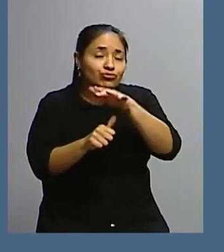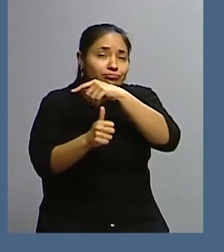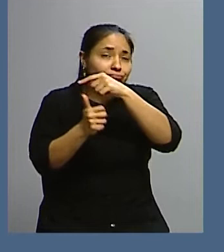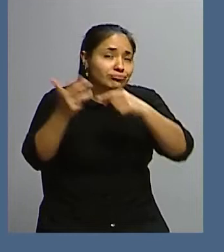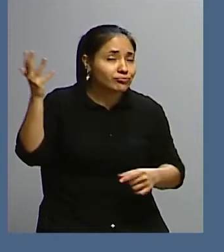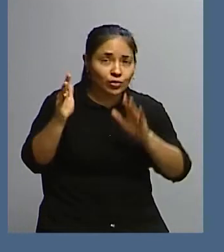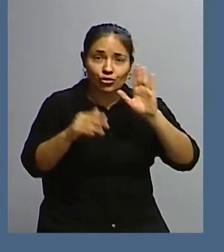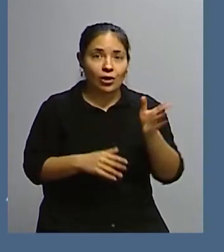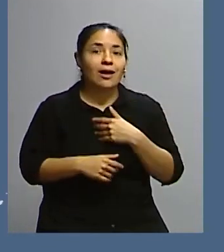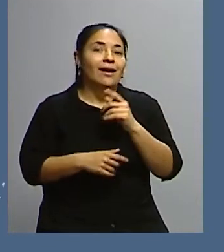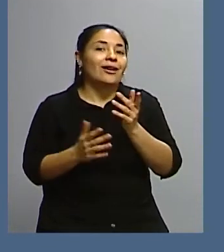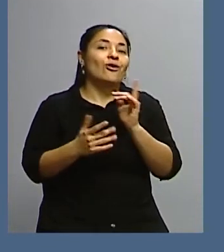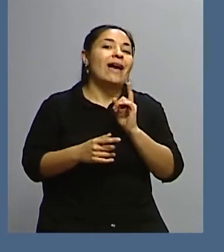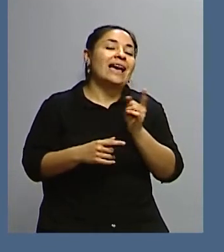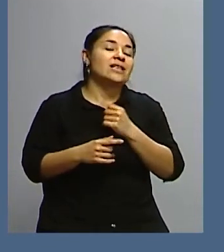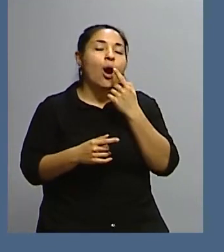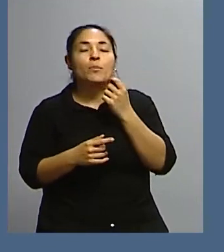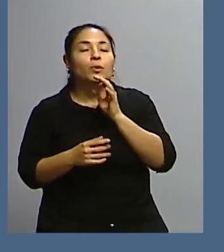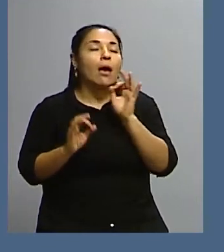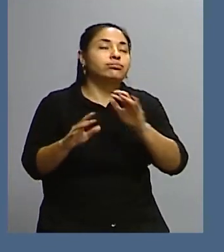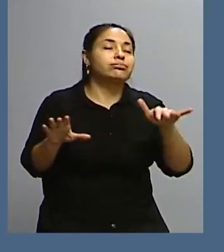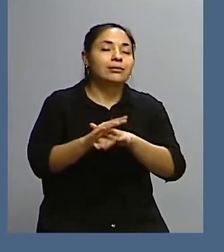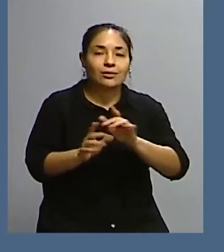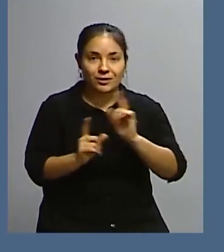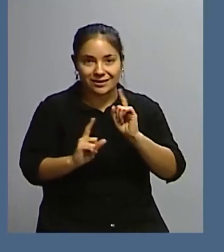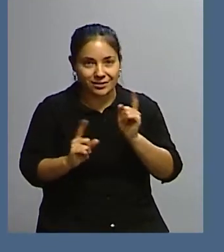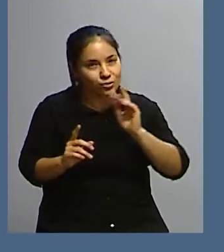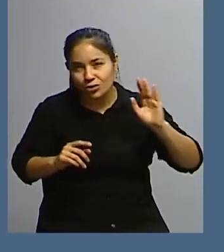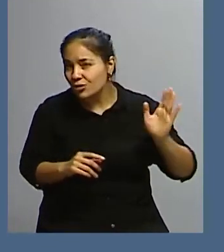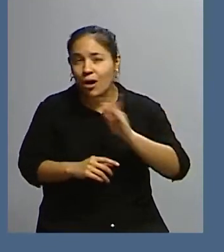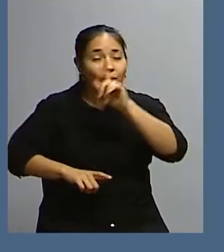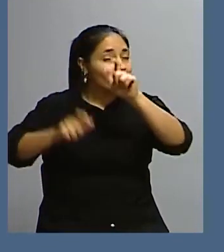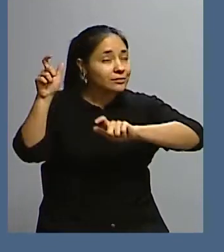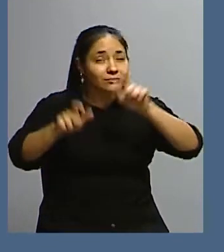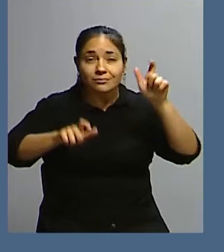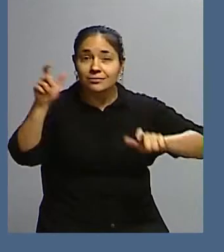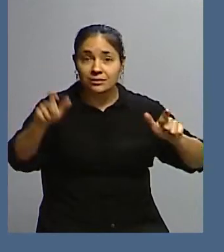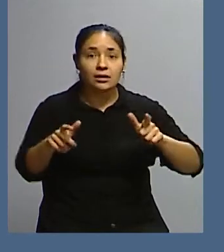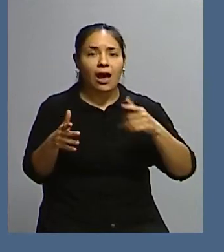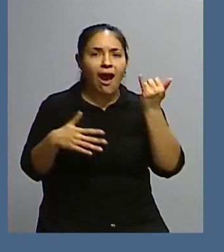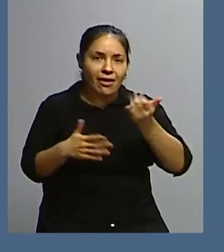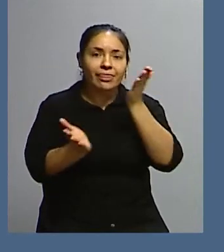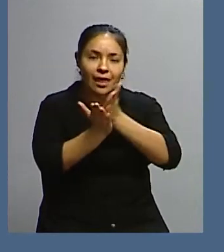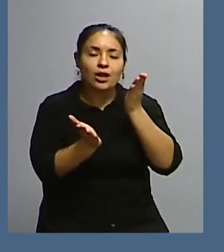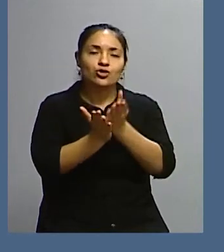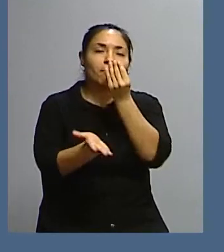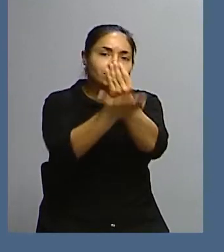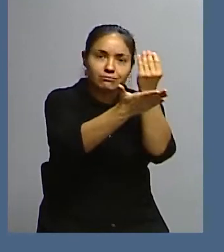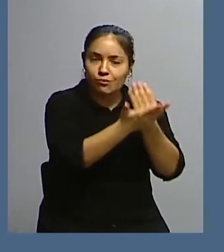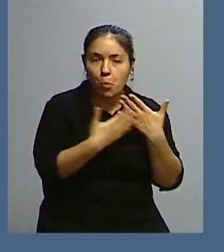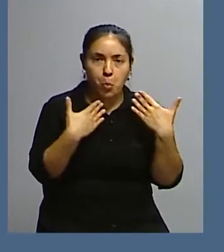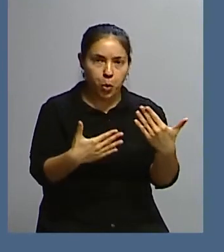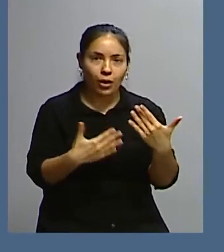refiriendo, puede ser genérico, eso no importa, todos los seres humanos tenemos el derecho a participar. Y de esa manera